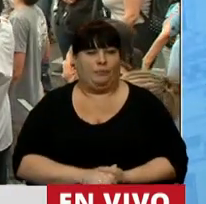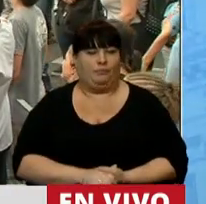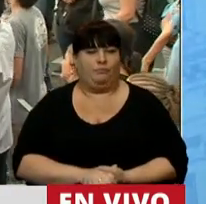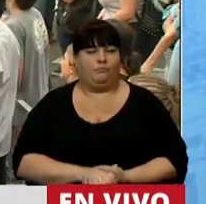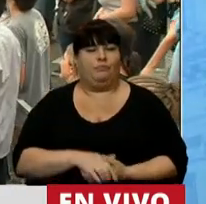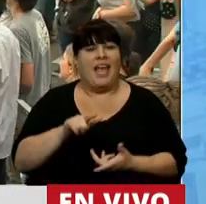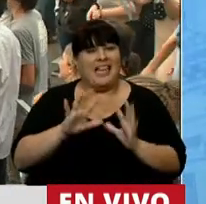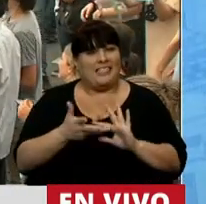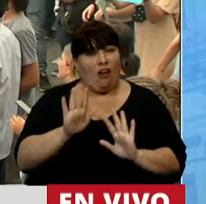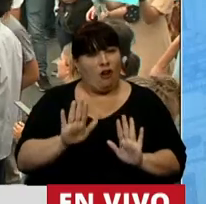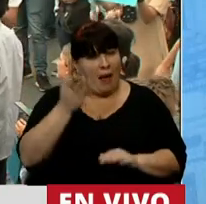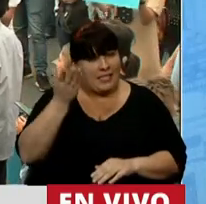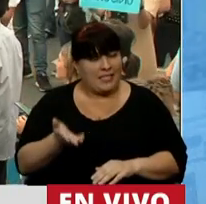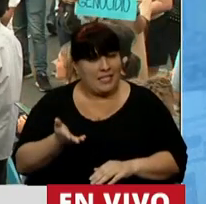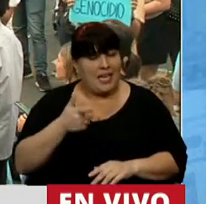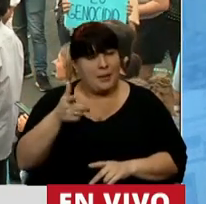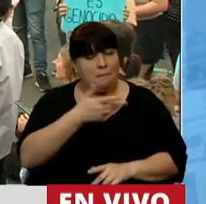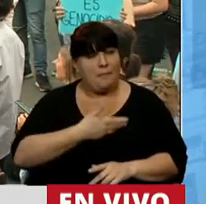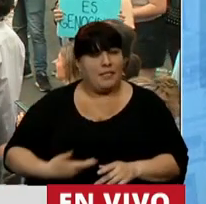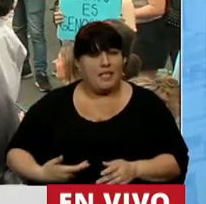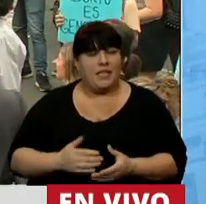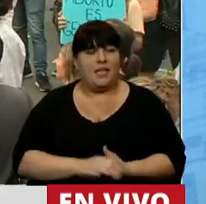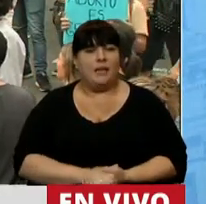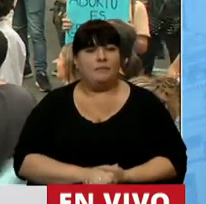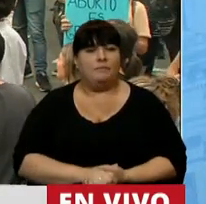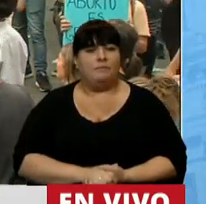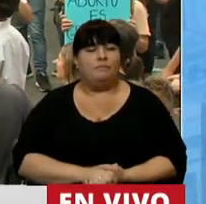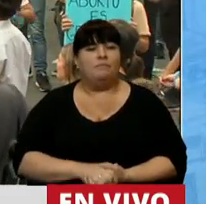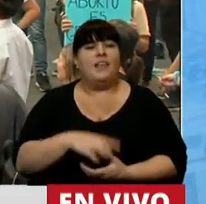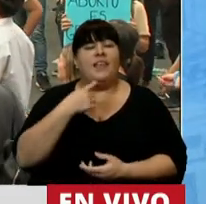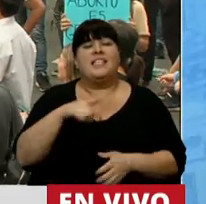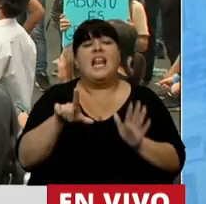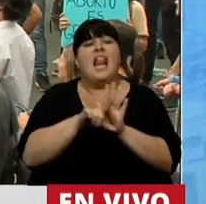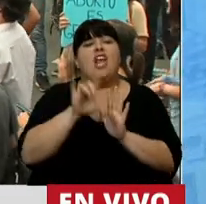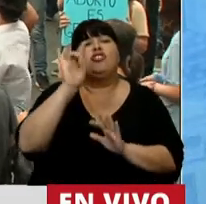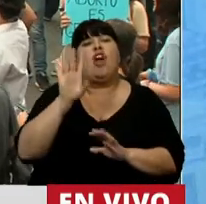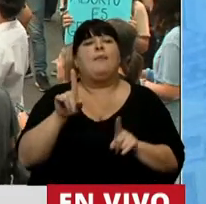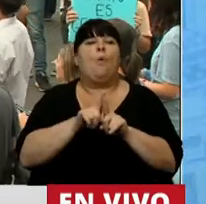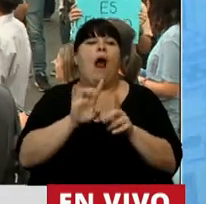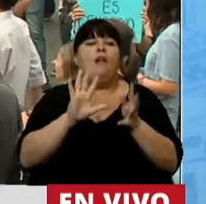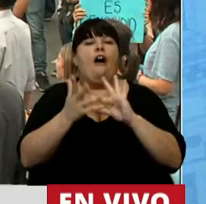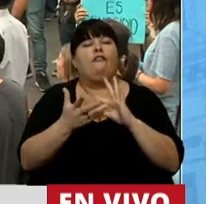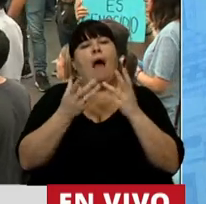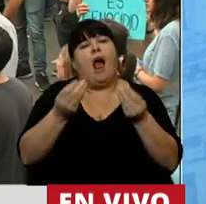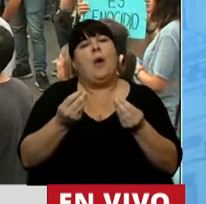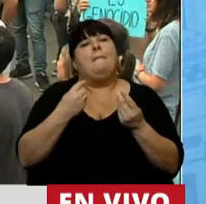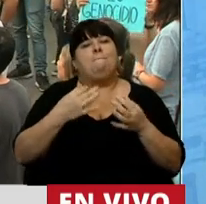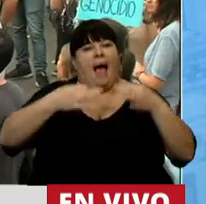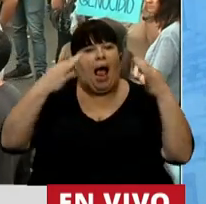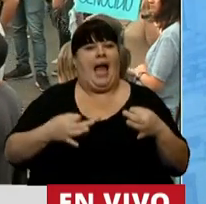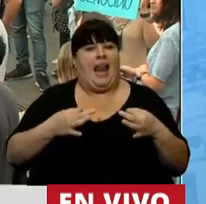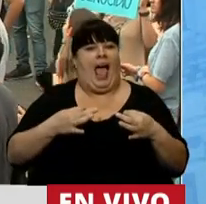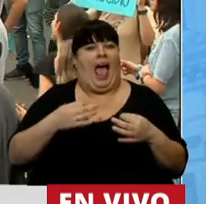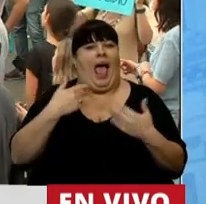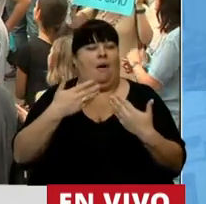Esta actitud, señor Presidente, hace que la ley solo sirva como instrumento para legitimar